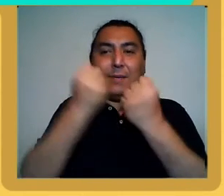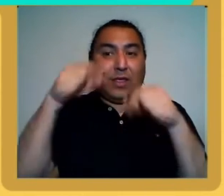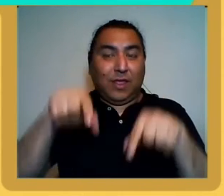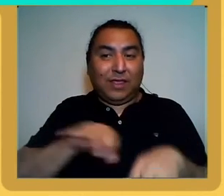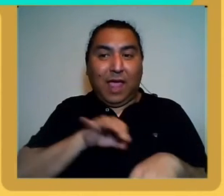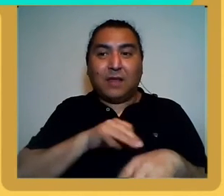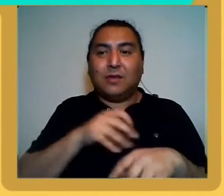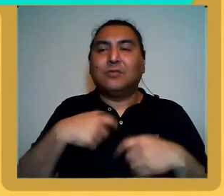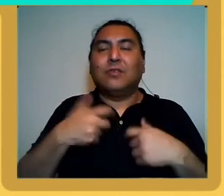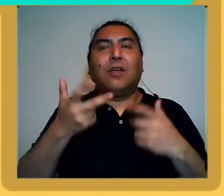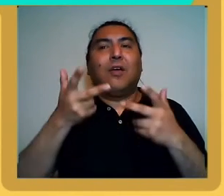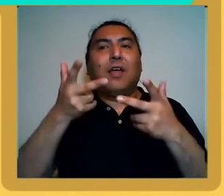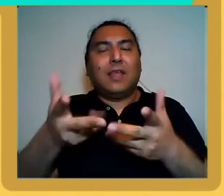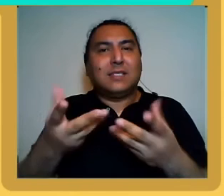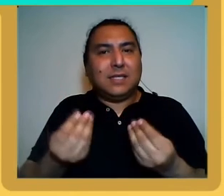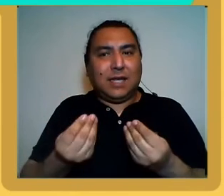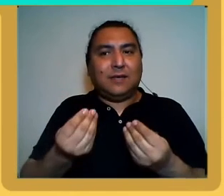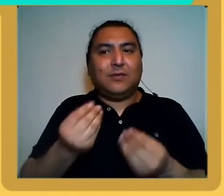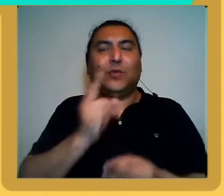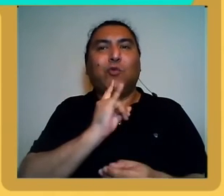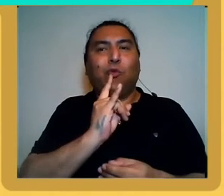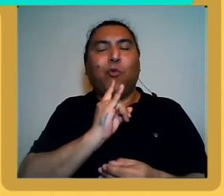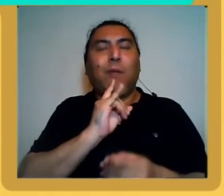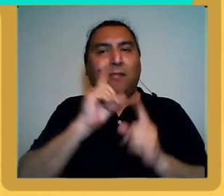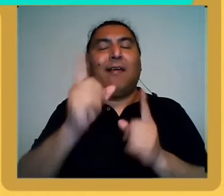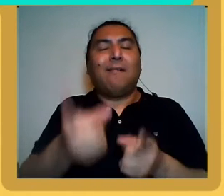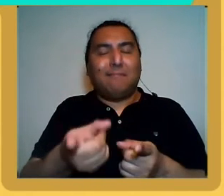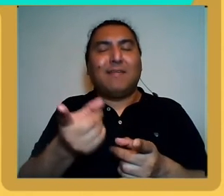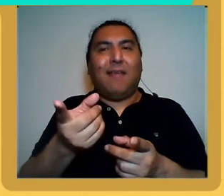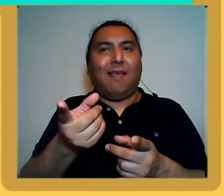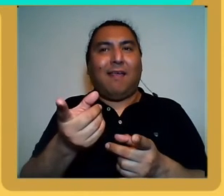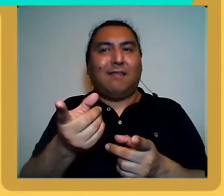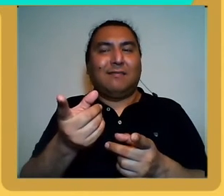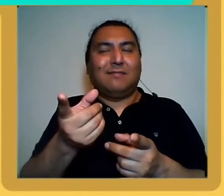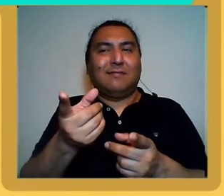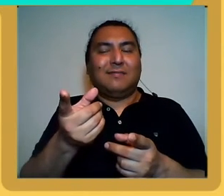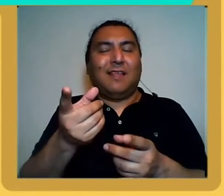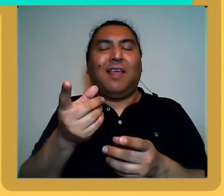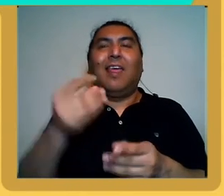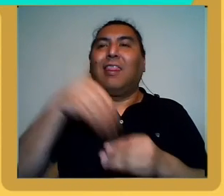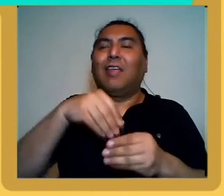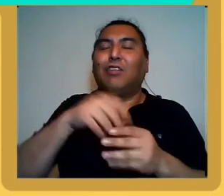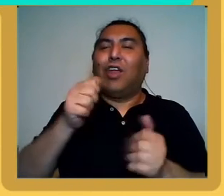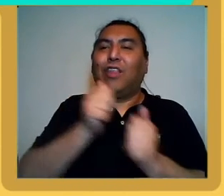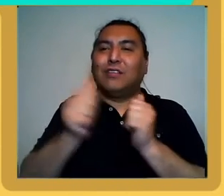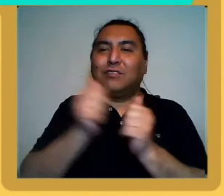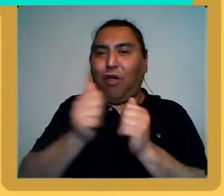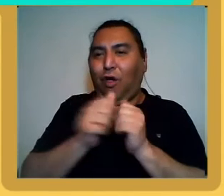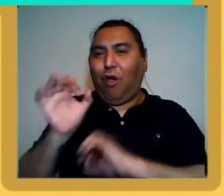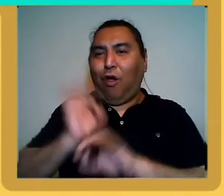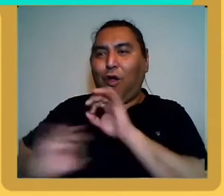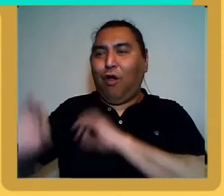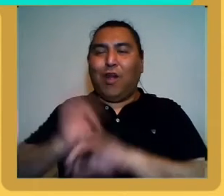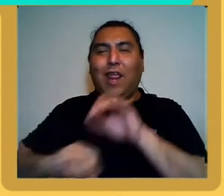tengo que decir, Tucumán forma parte de esa historia, forma parte de la historia también de los socios que hicieron a Arcor. Muchas de las